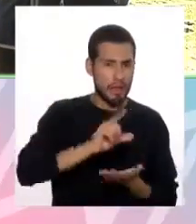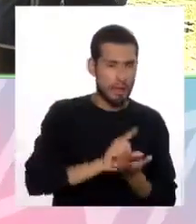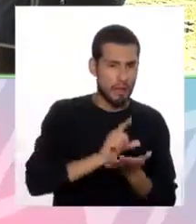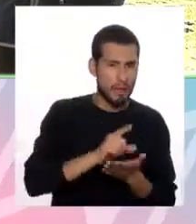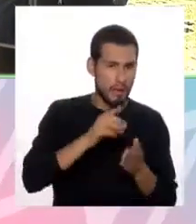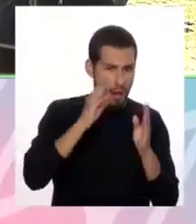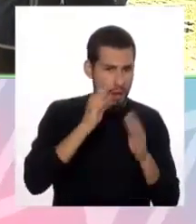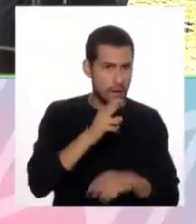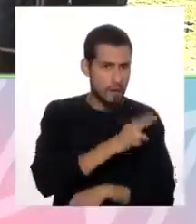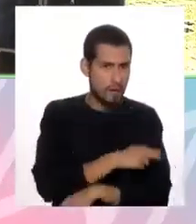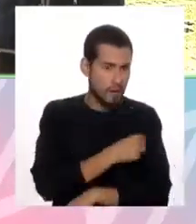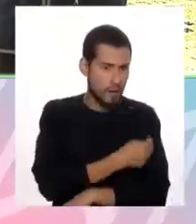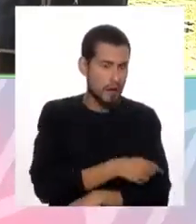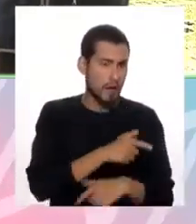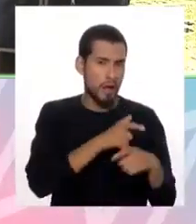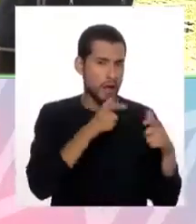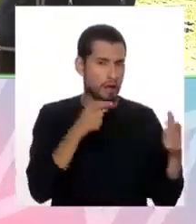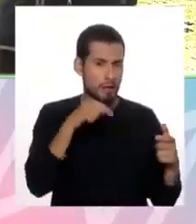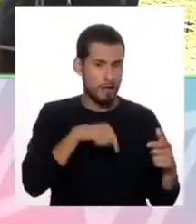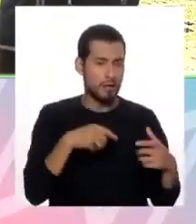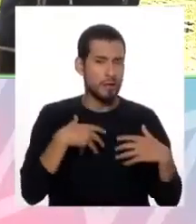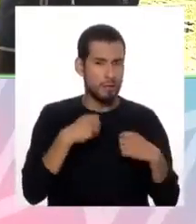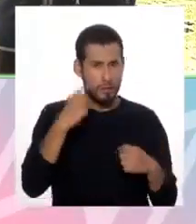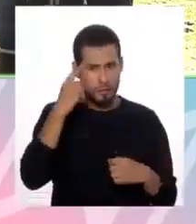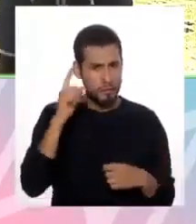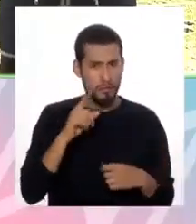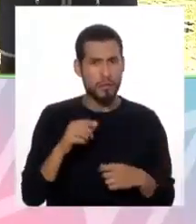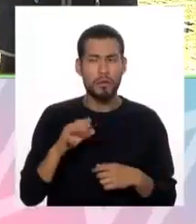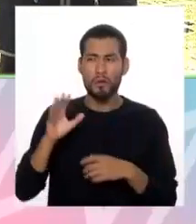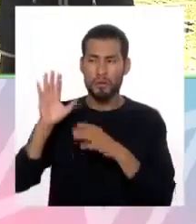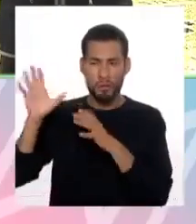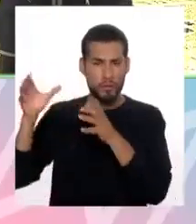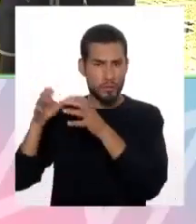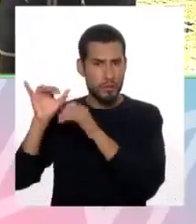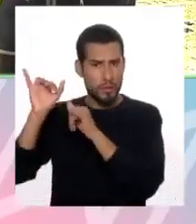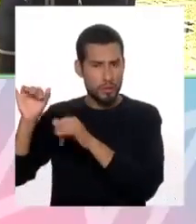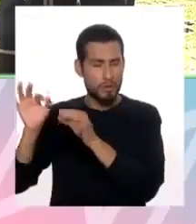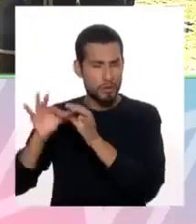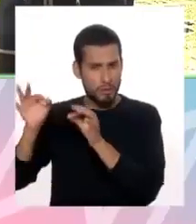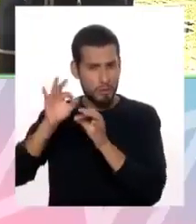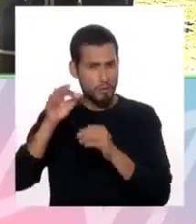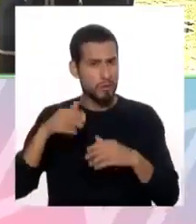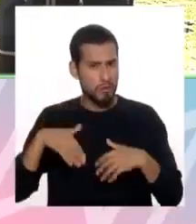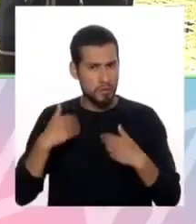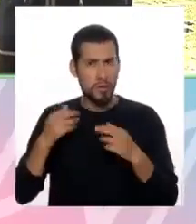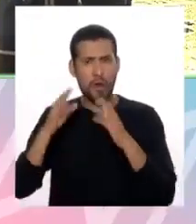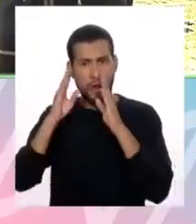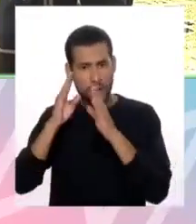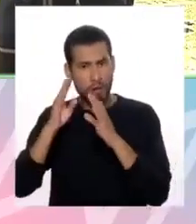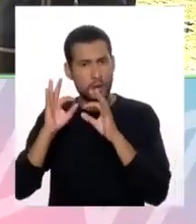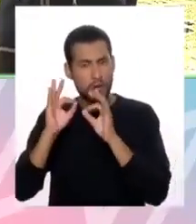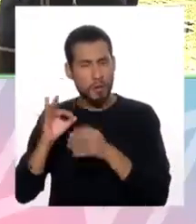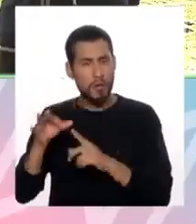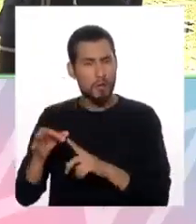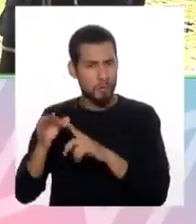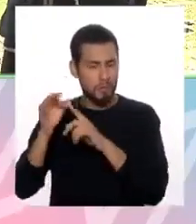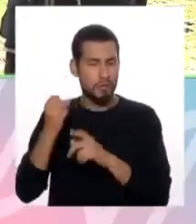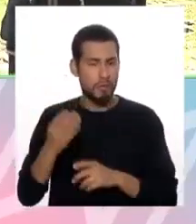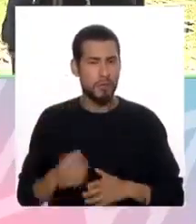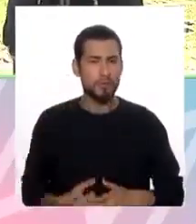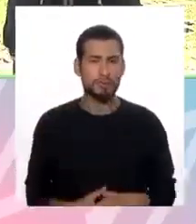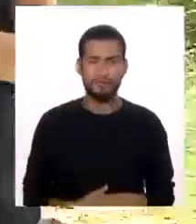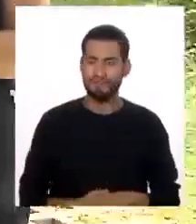atenderse en los hospitales más grandes que hay de salud mental, Simplemente puedan quedarse en sus regiones y poder recibir una atención también especializada.